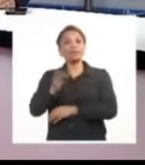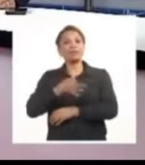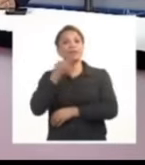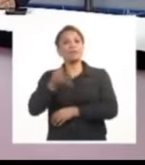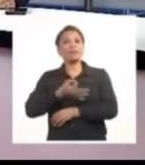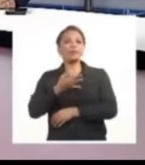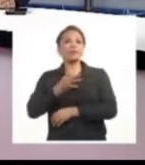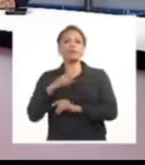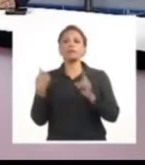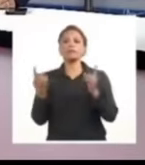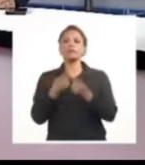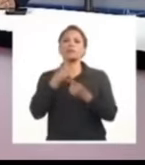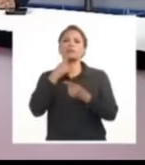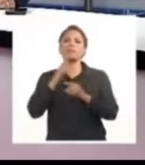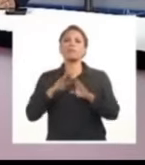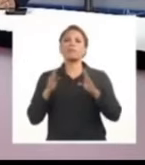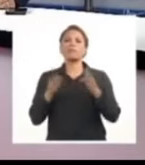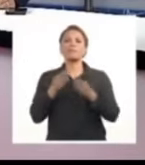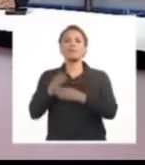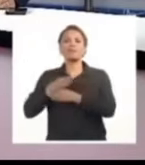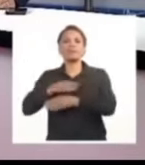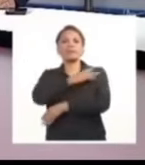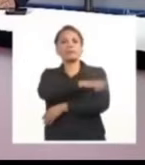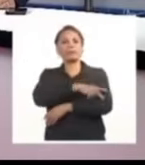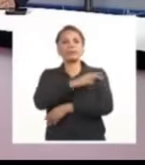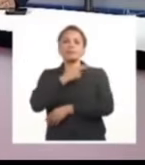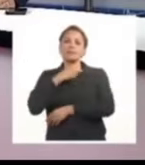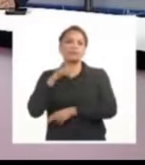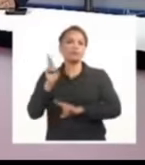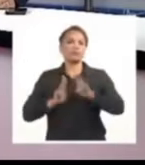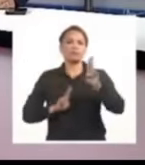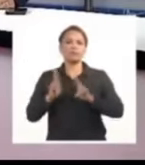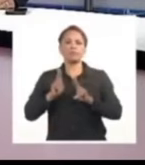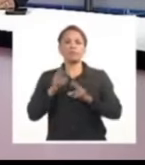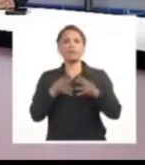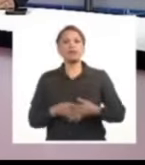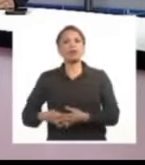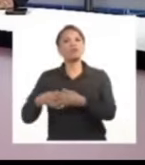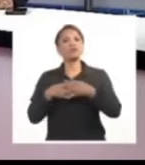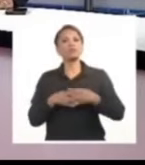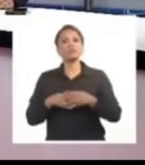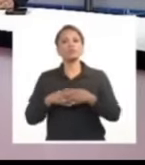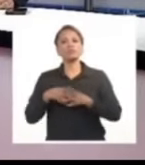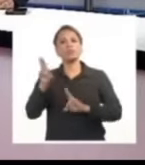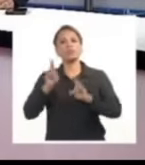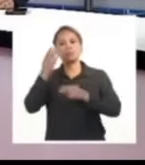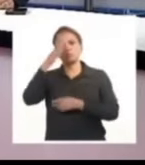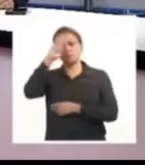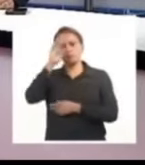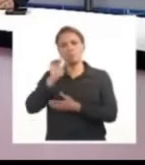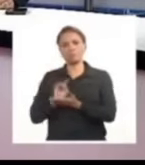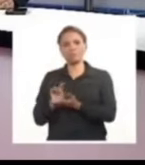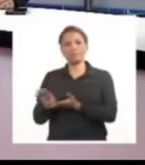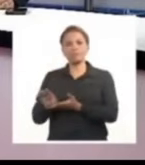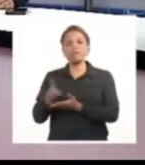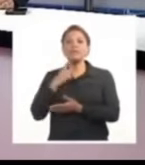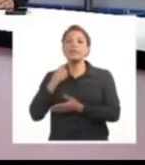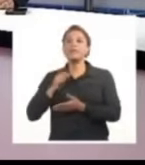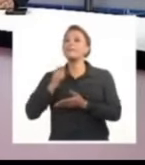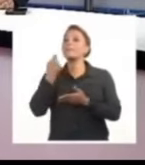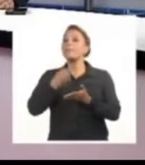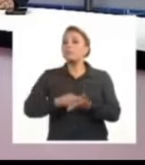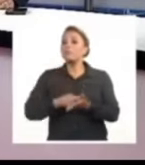sentir de los pueblos de nuestra América Estados Unidos subestimó el apoyo a Cuba en la región mientras trató de imponer su política